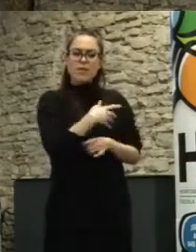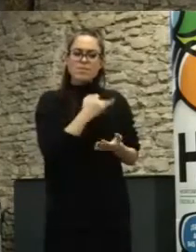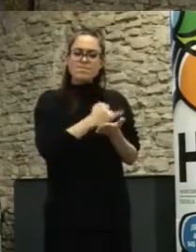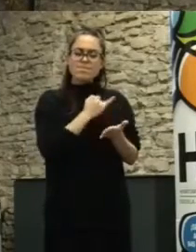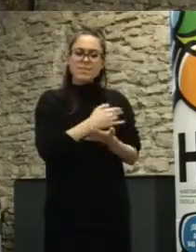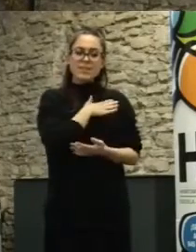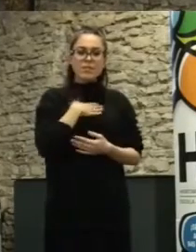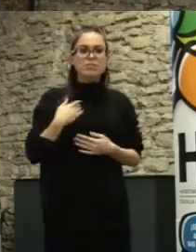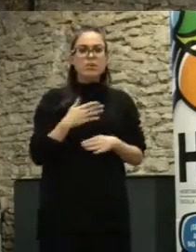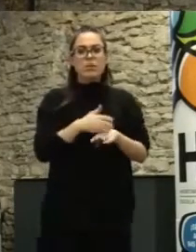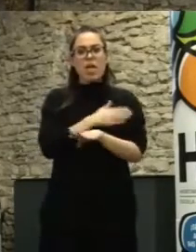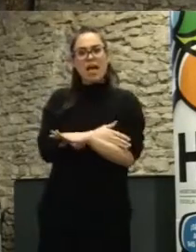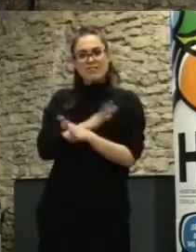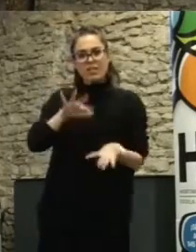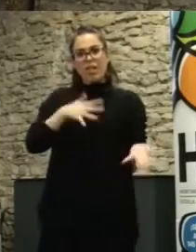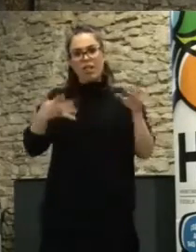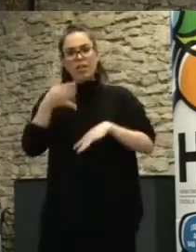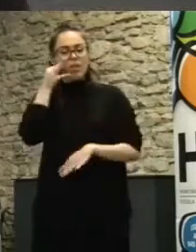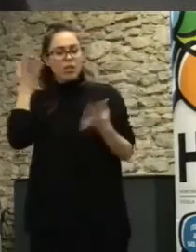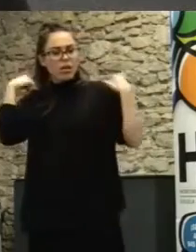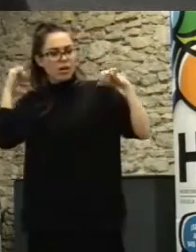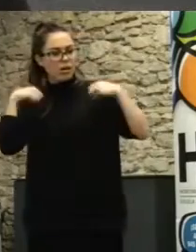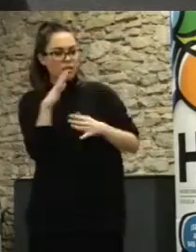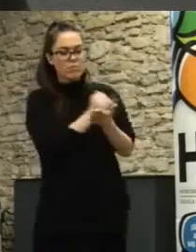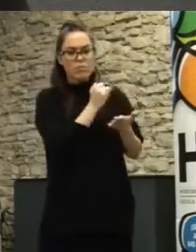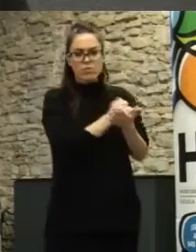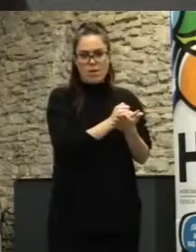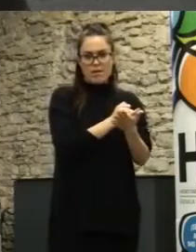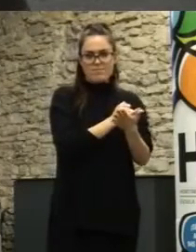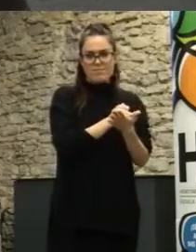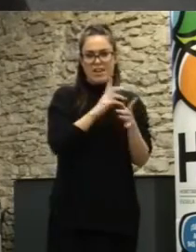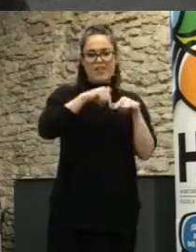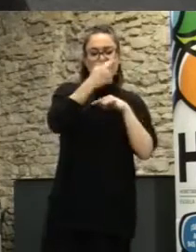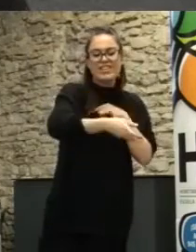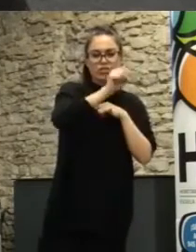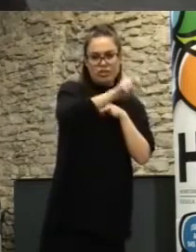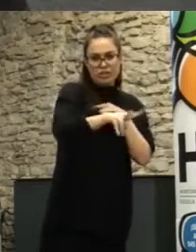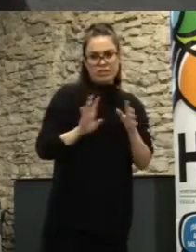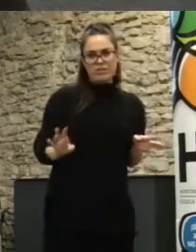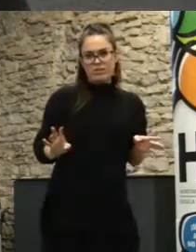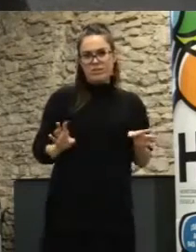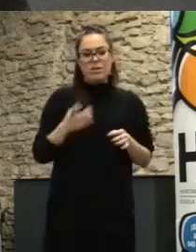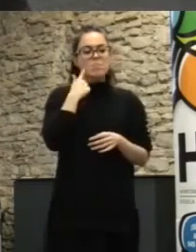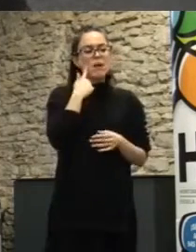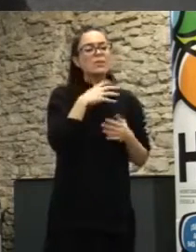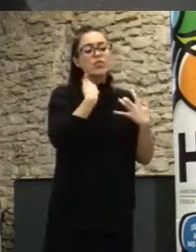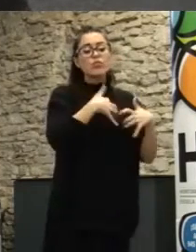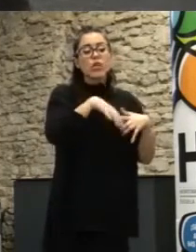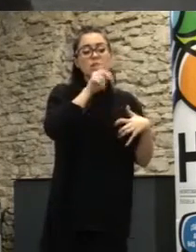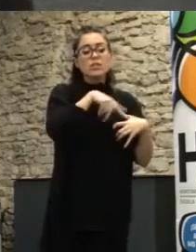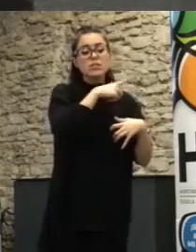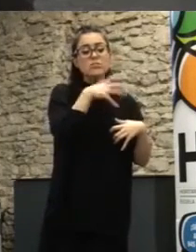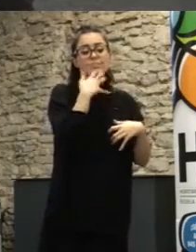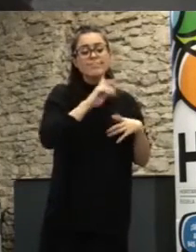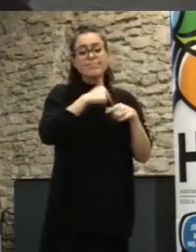pueda ser probada y testada antes de manera limitada y puede aprobarse si ha funcionado es verdad que